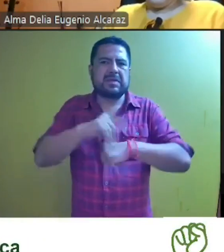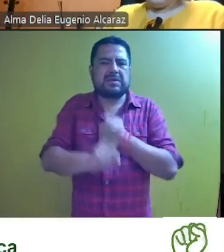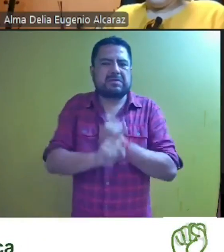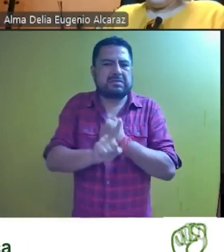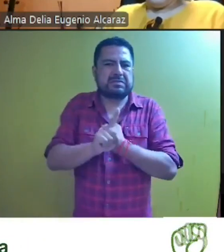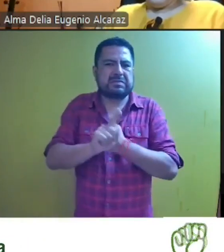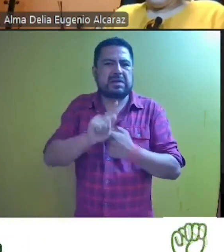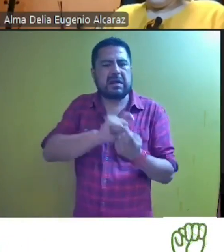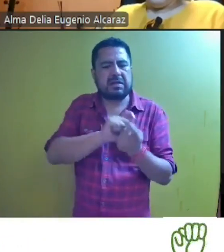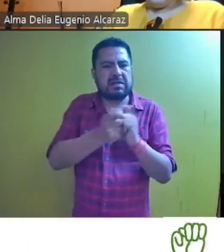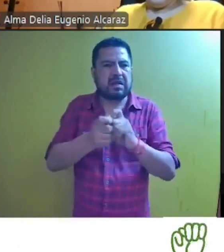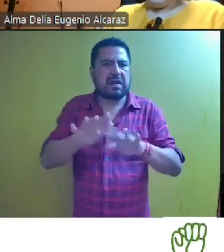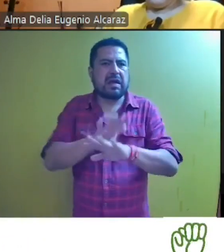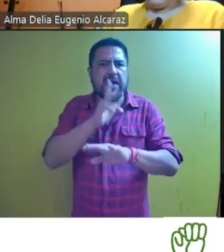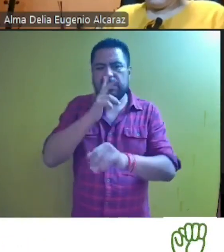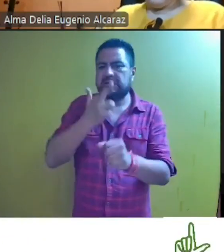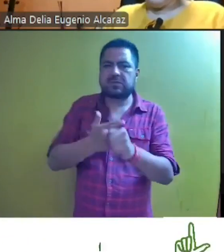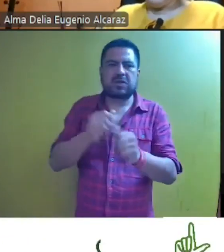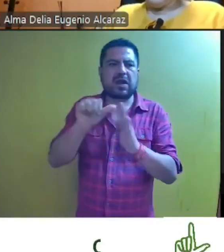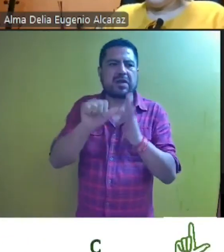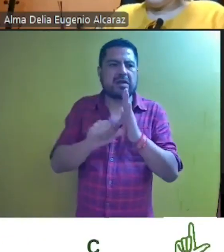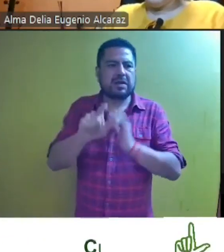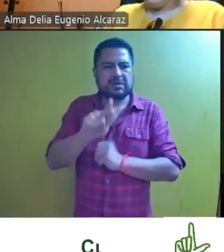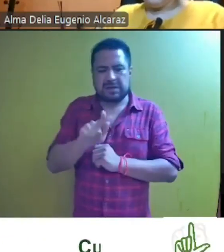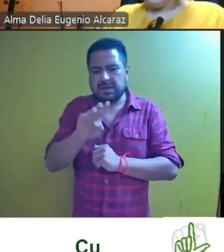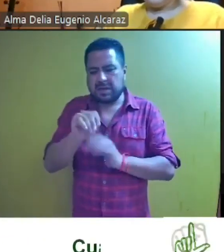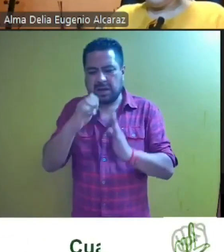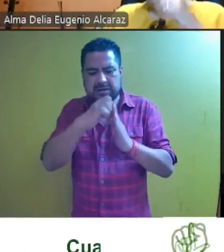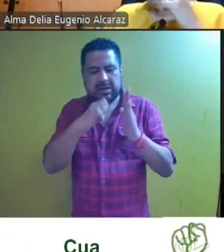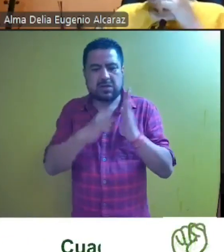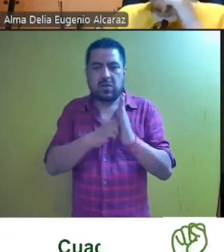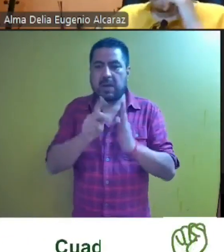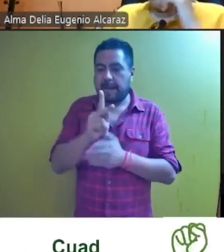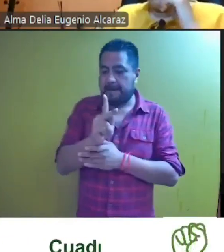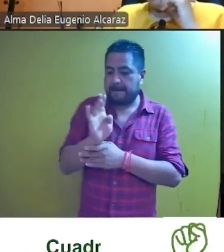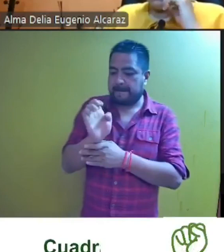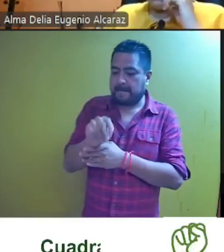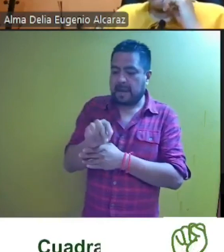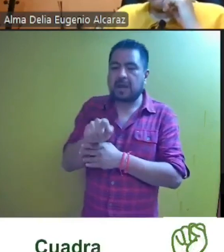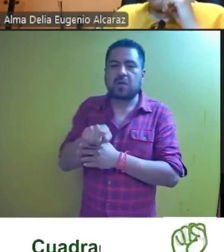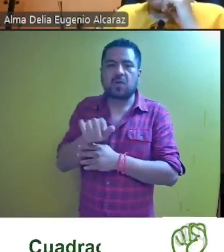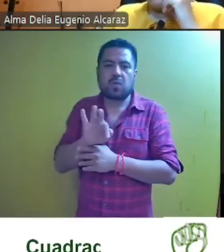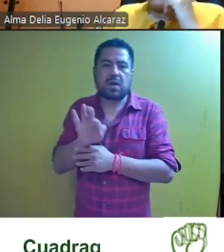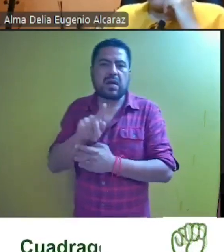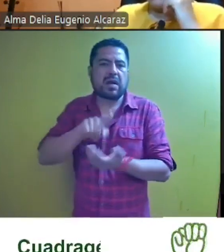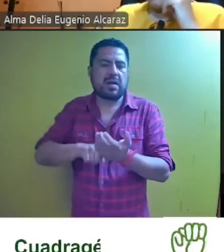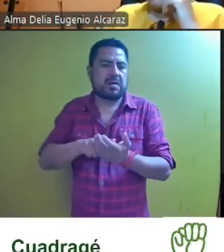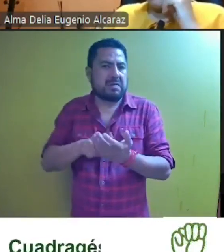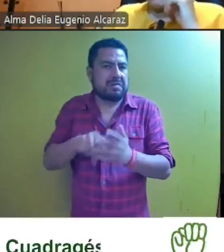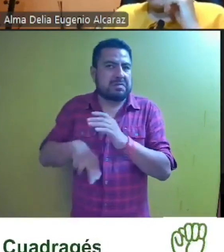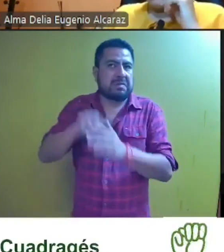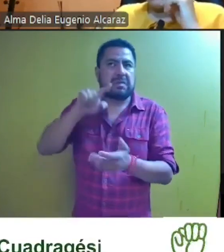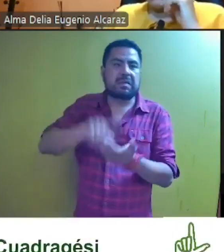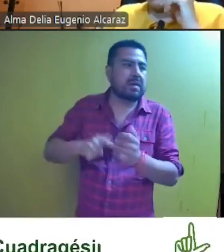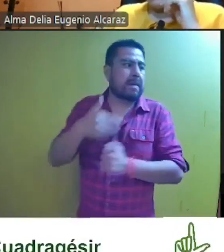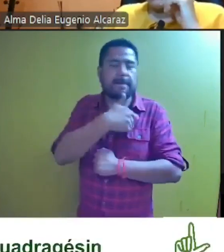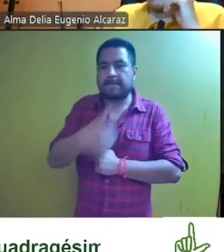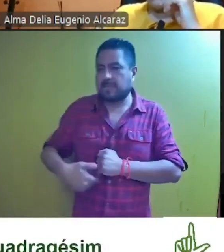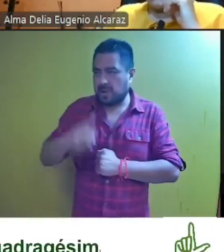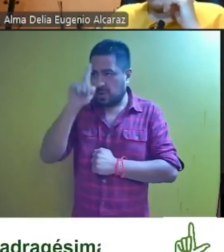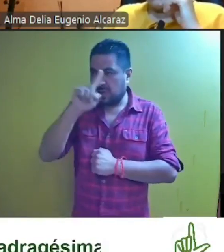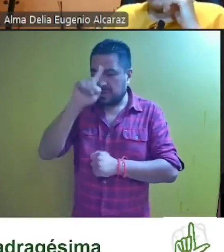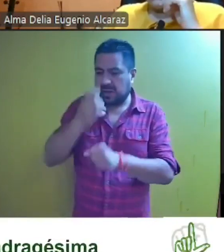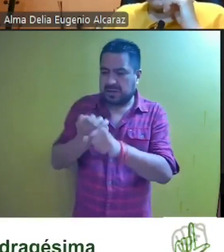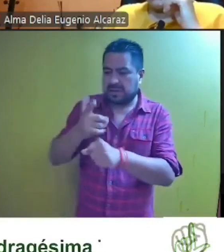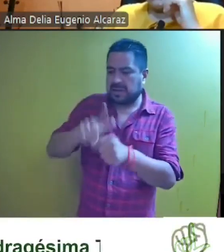indebida interpretación que hace la responsable del artículo 79 de los estatutos generales del pan al asumir que cuando son ausencias temporales del presidente del consejo directivo